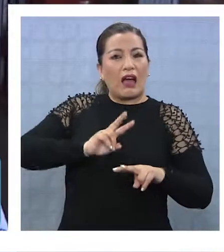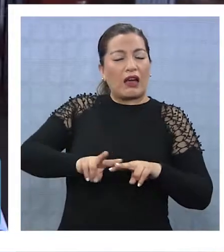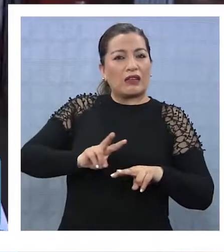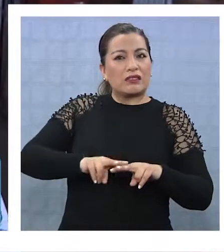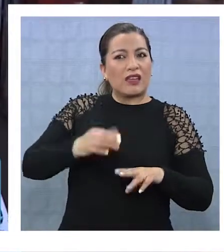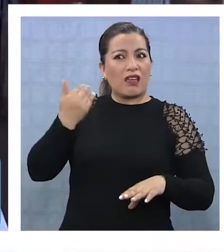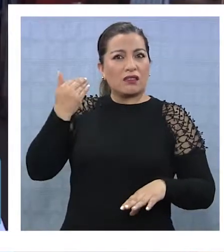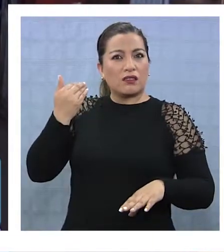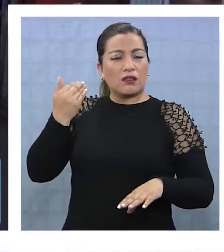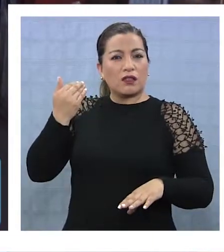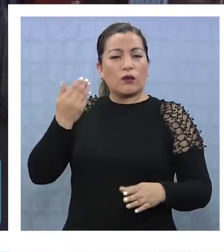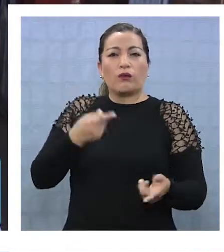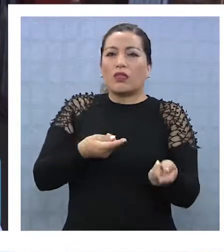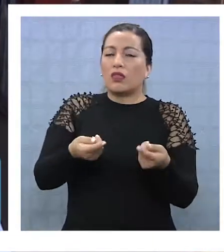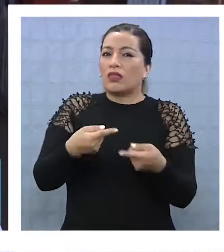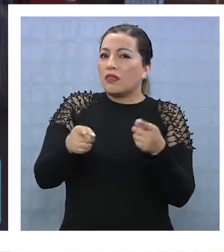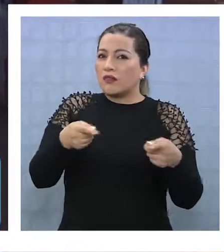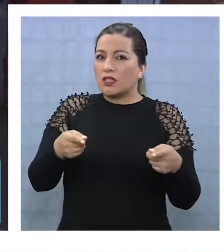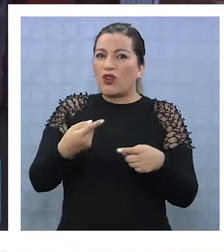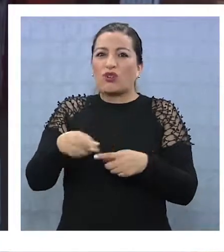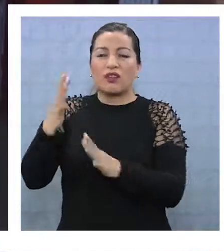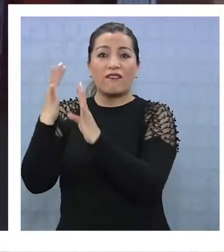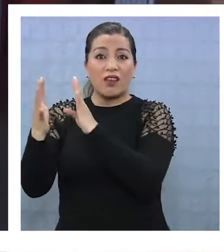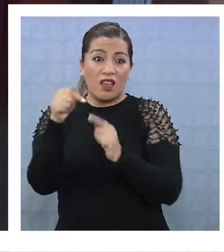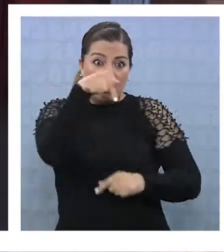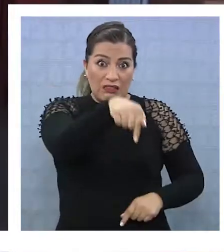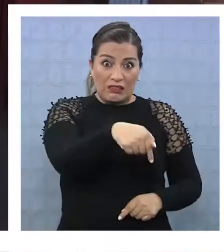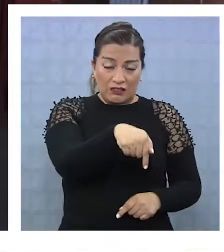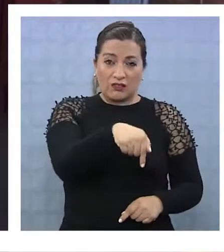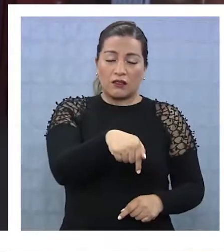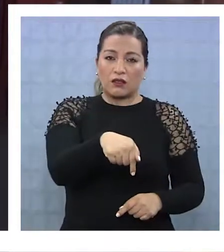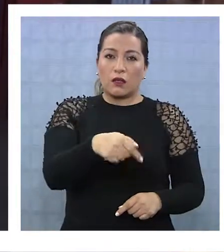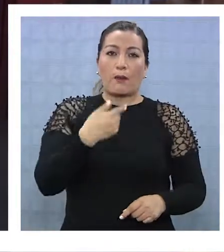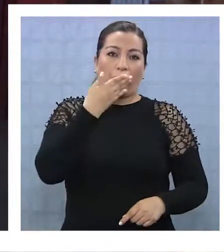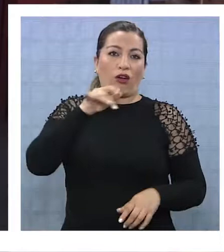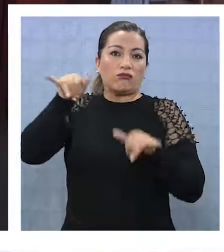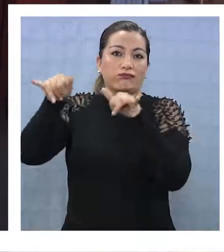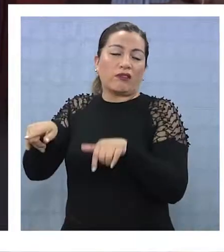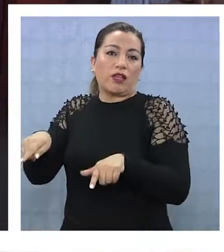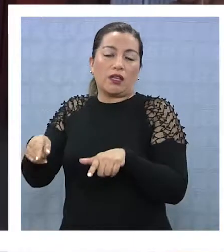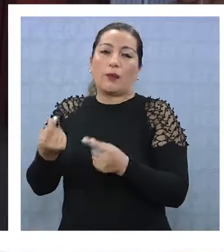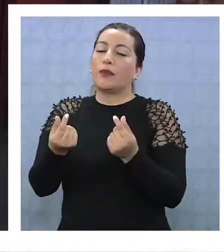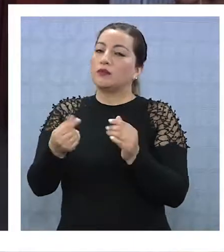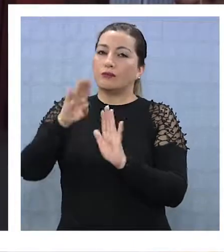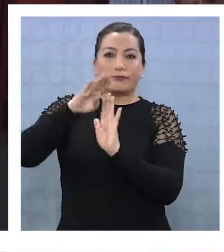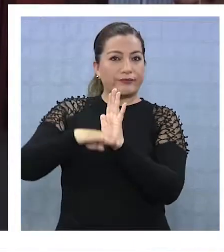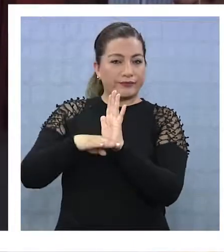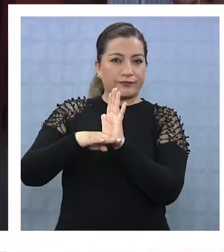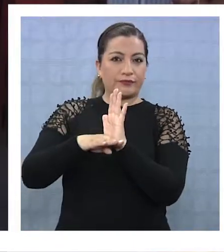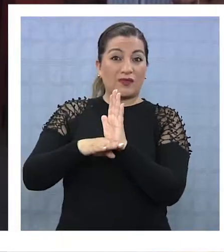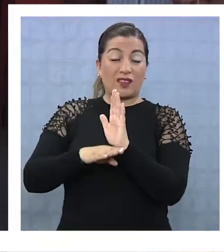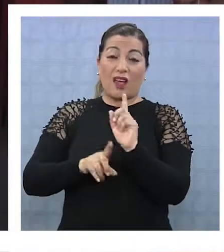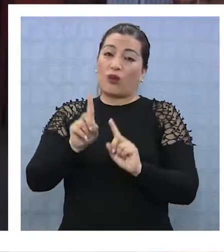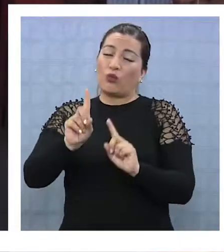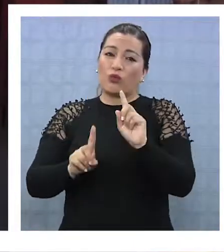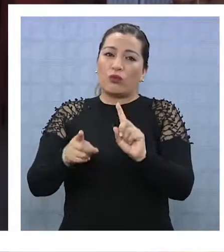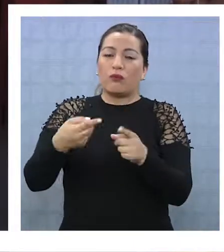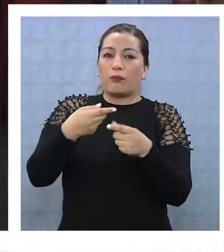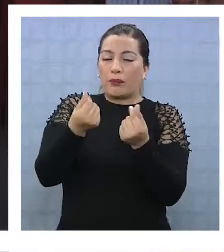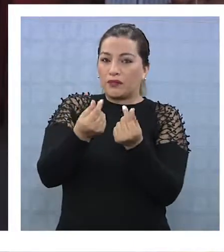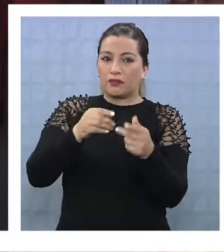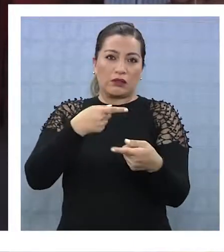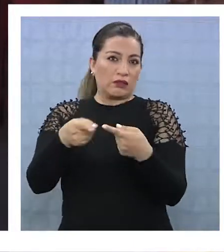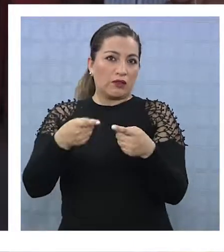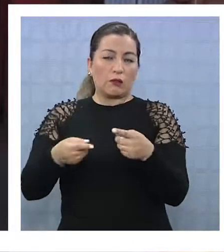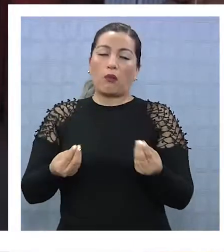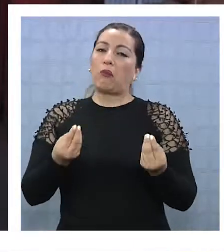Hice yo una diferencia una vez entre la feria, otra feria y esta, me quedé aquí. Los precios son, algunos